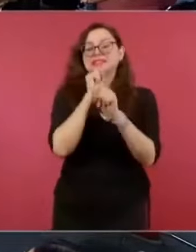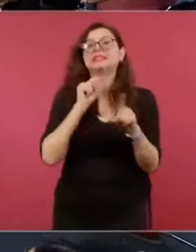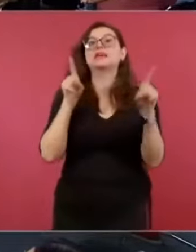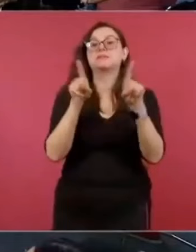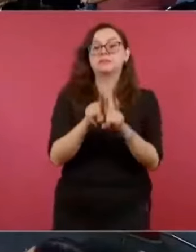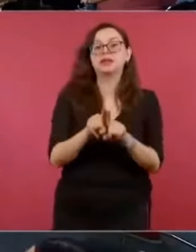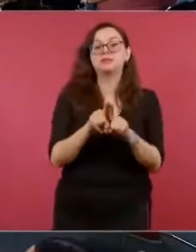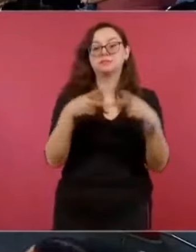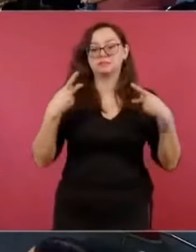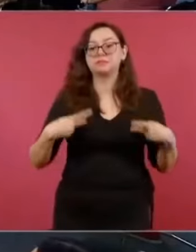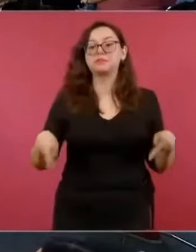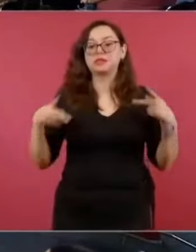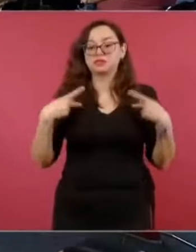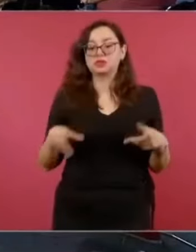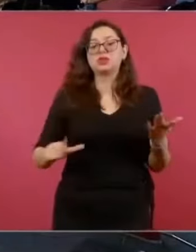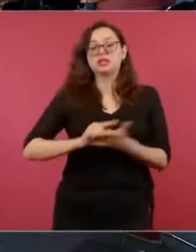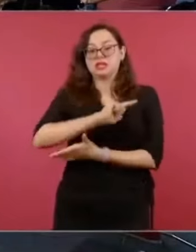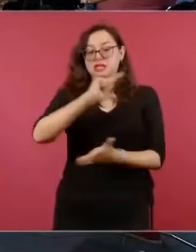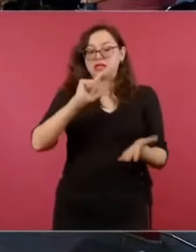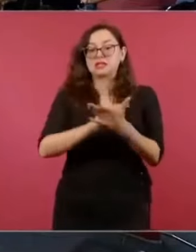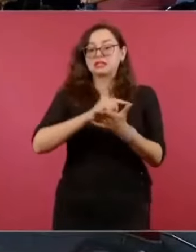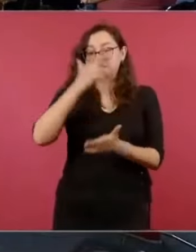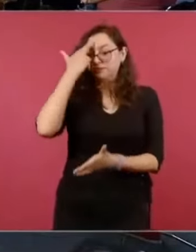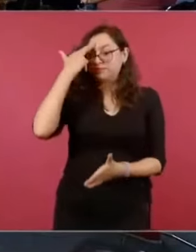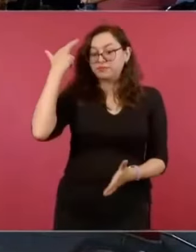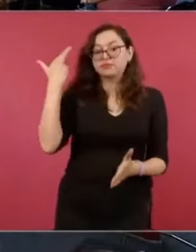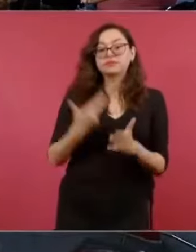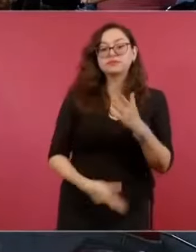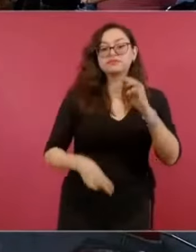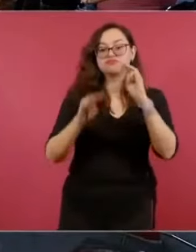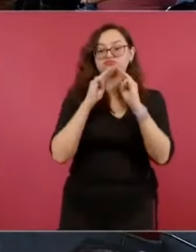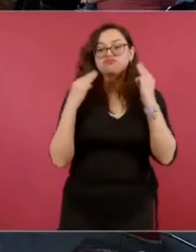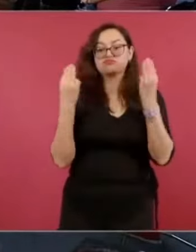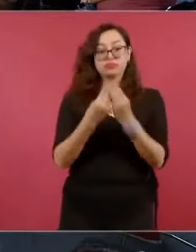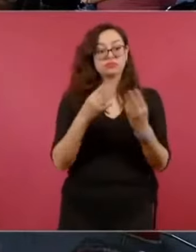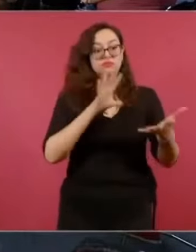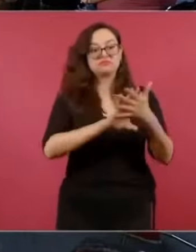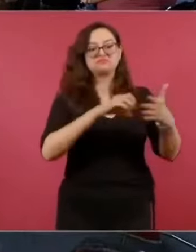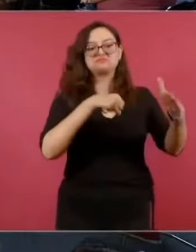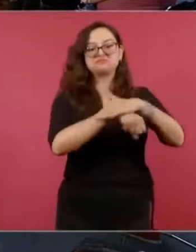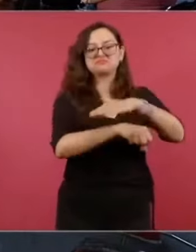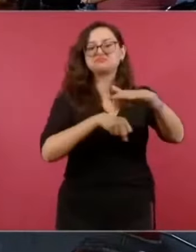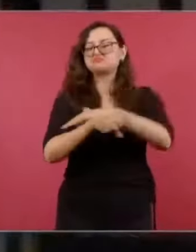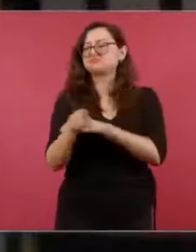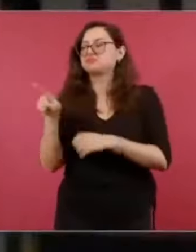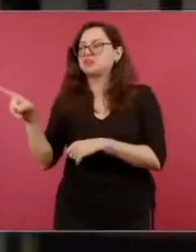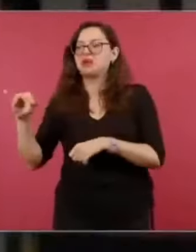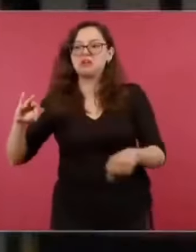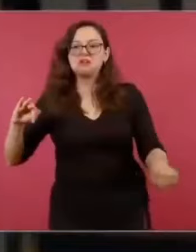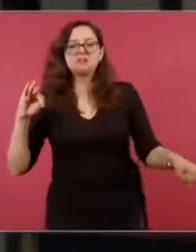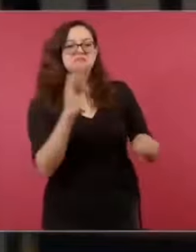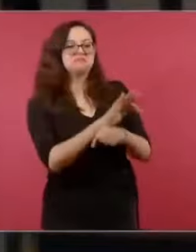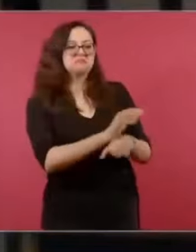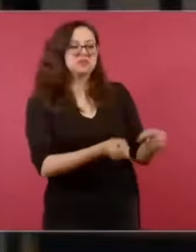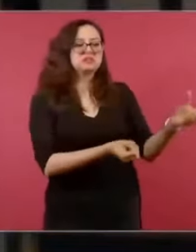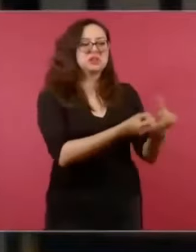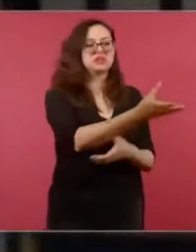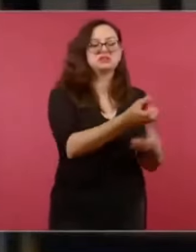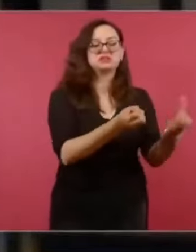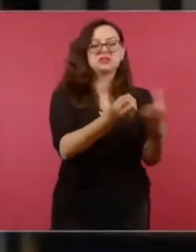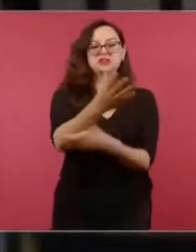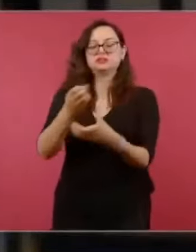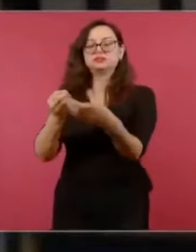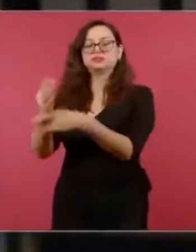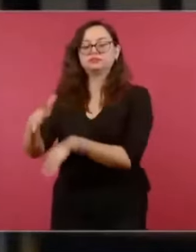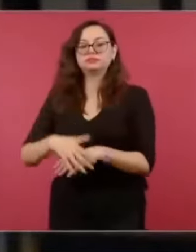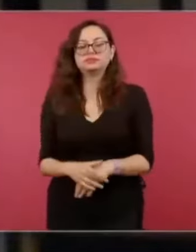criminales del mundo del crimen organizado, así como de delincuentes de cuello blanco. ¿Por qué es importante